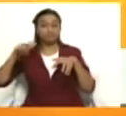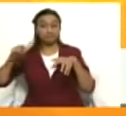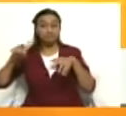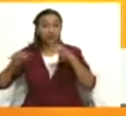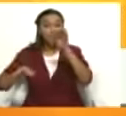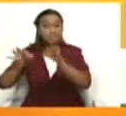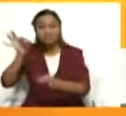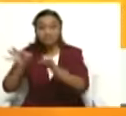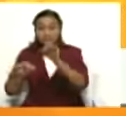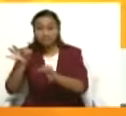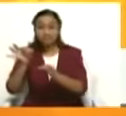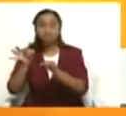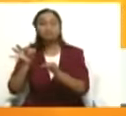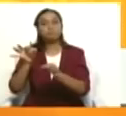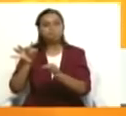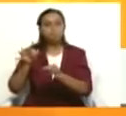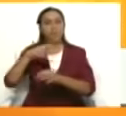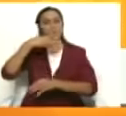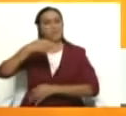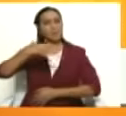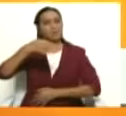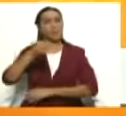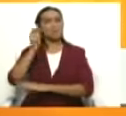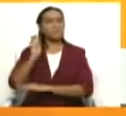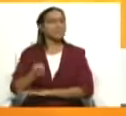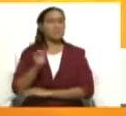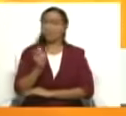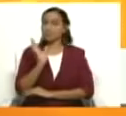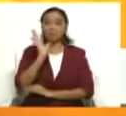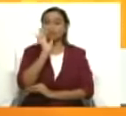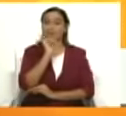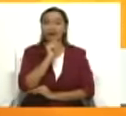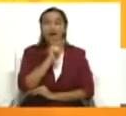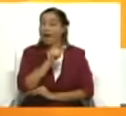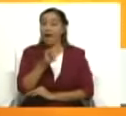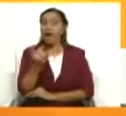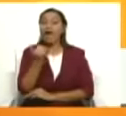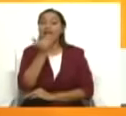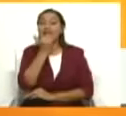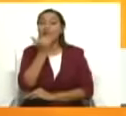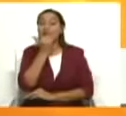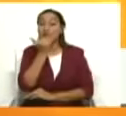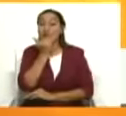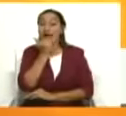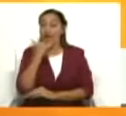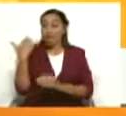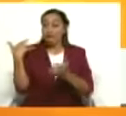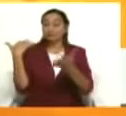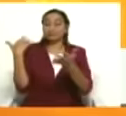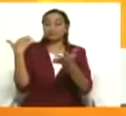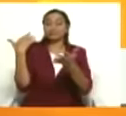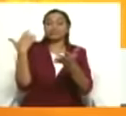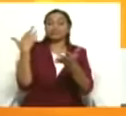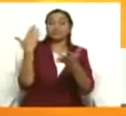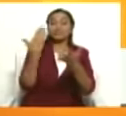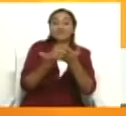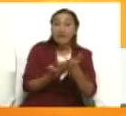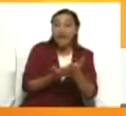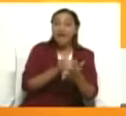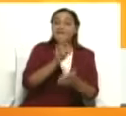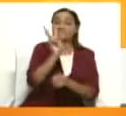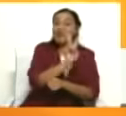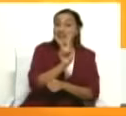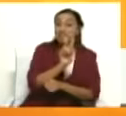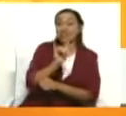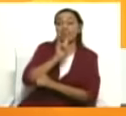preliminares se había equivocado, porque no había analizado la información, cosa que venía además denunciando a Venezuela. Incluso,